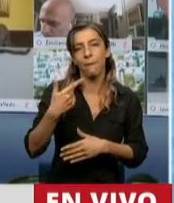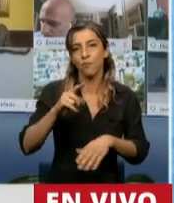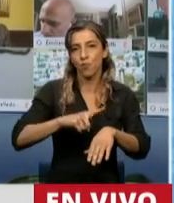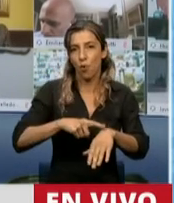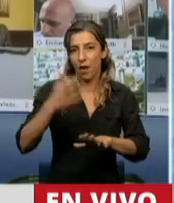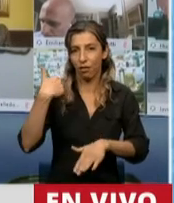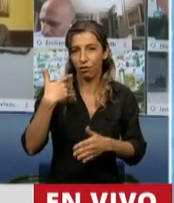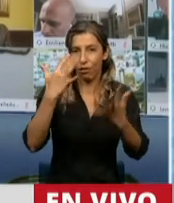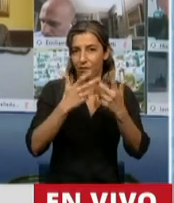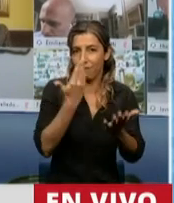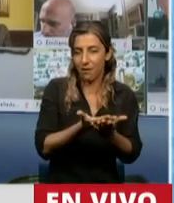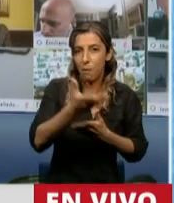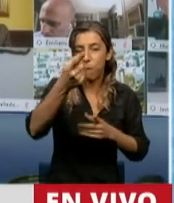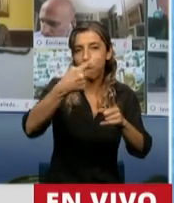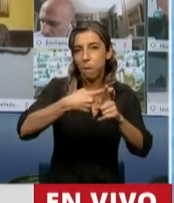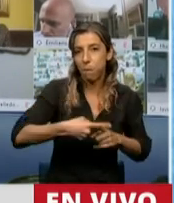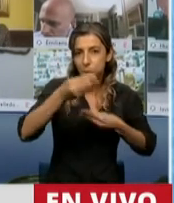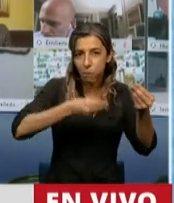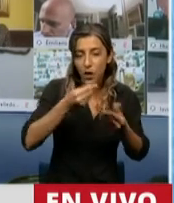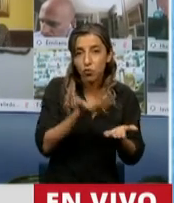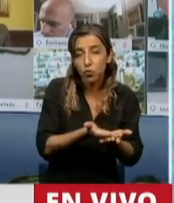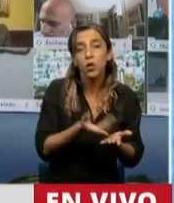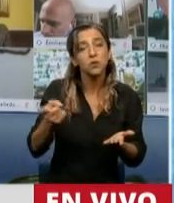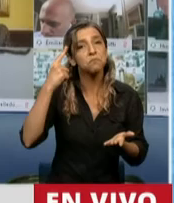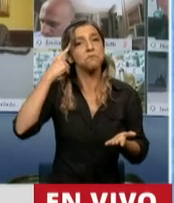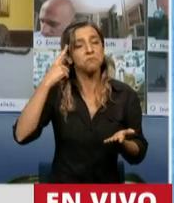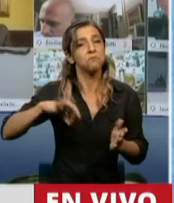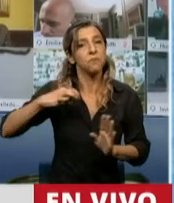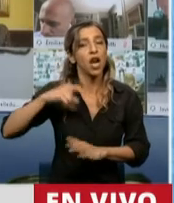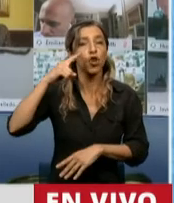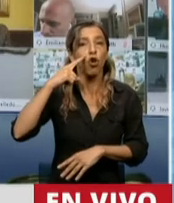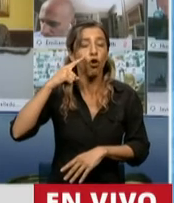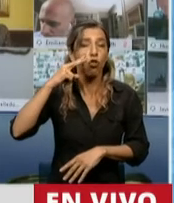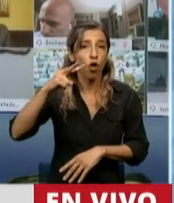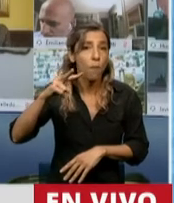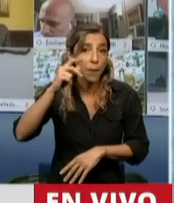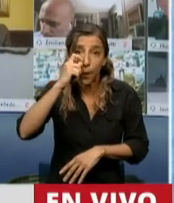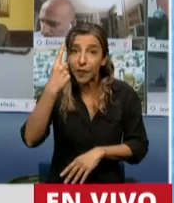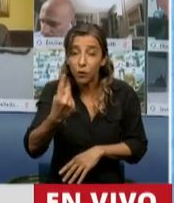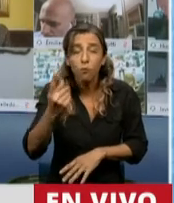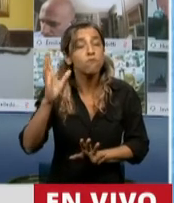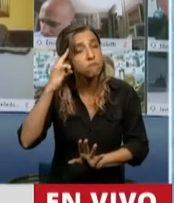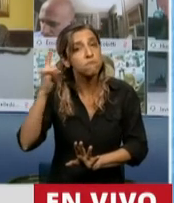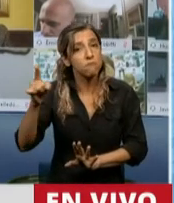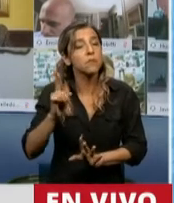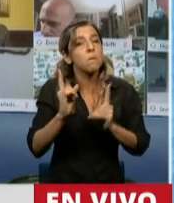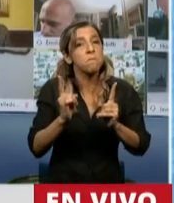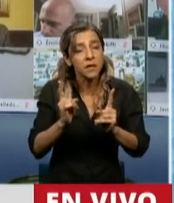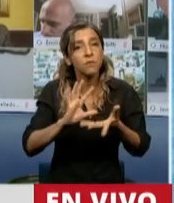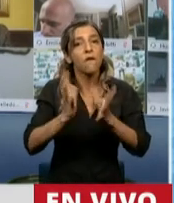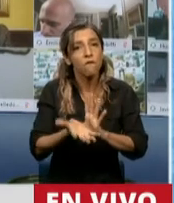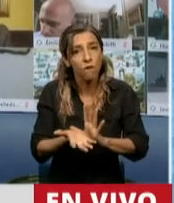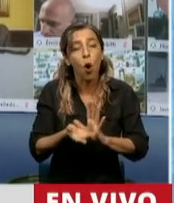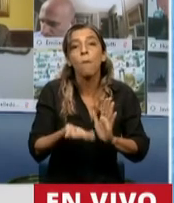planteó fue que para el 2021 la idea va por el mismo lado. Va por la idea de aumentar